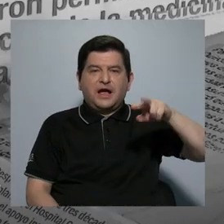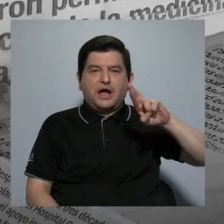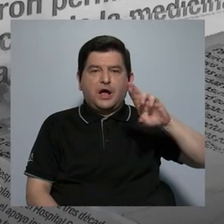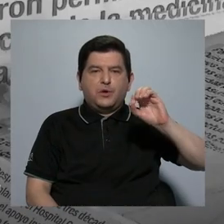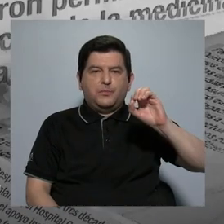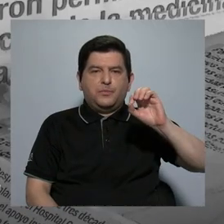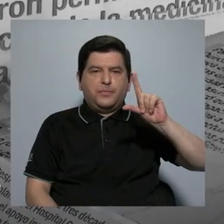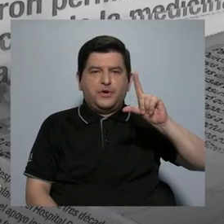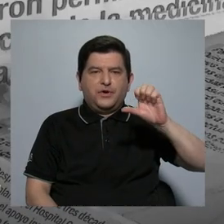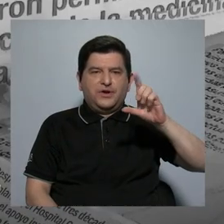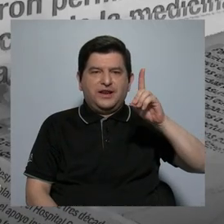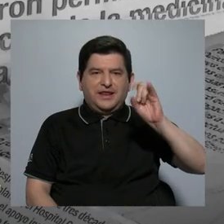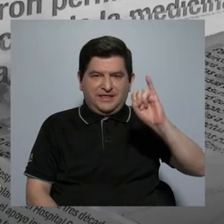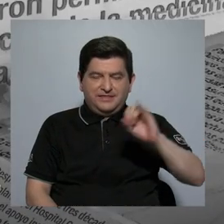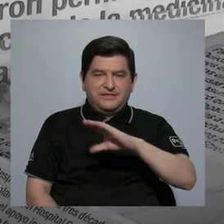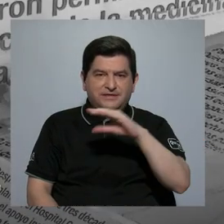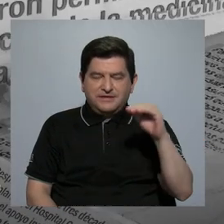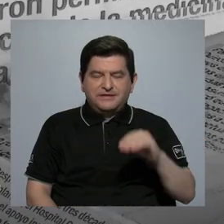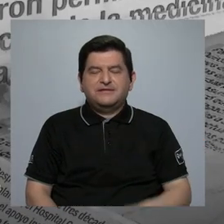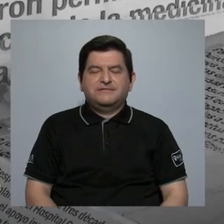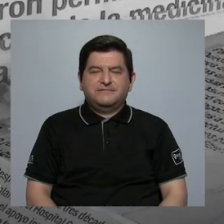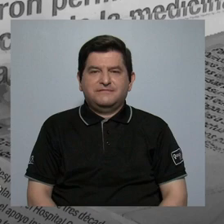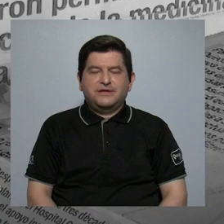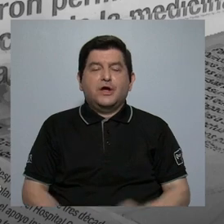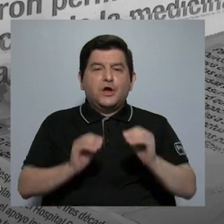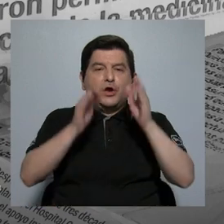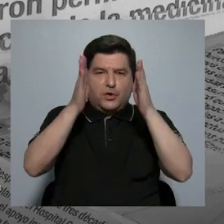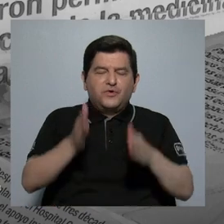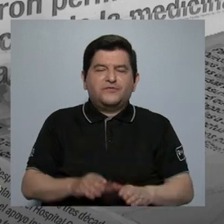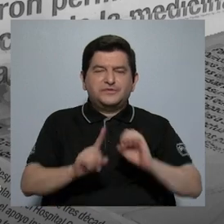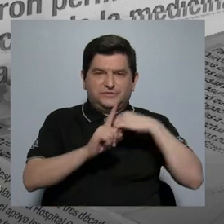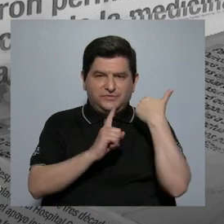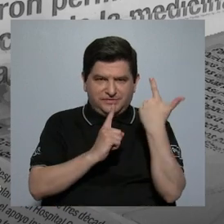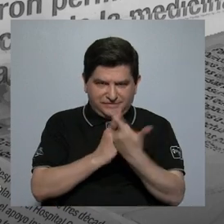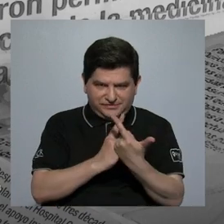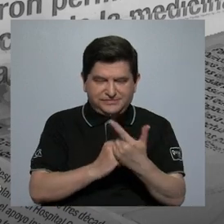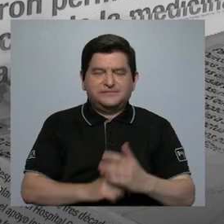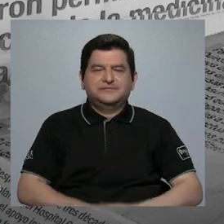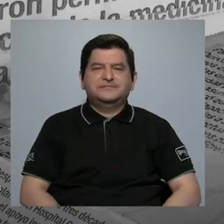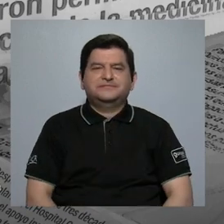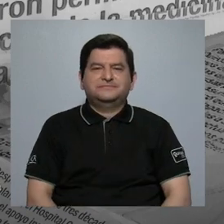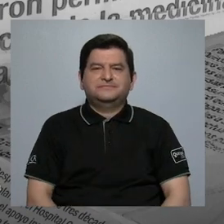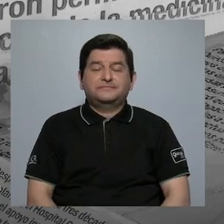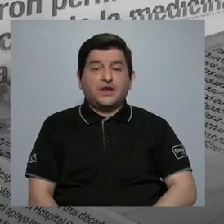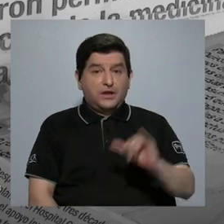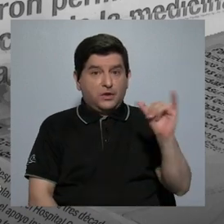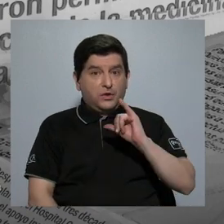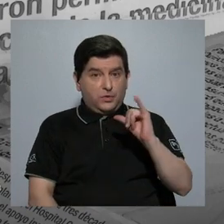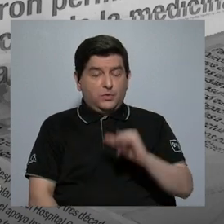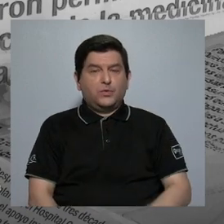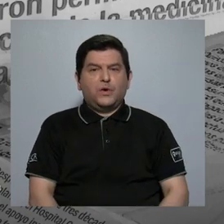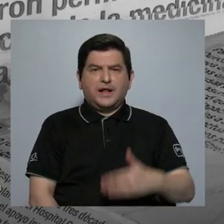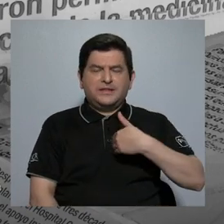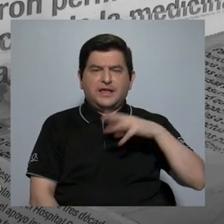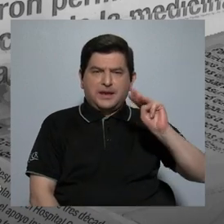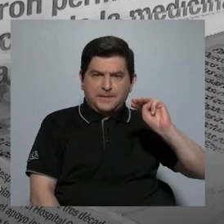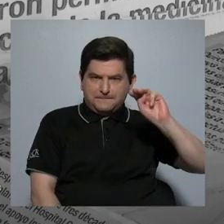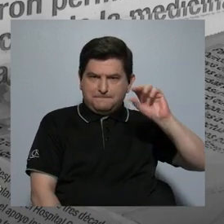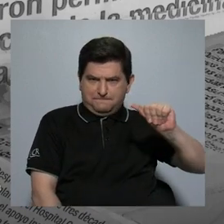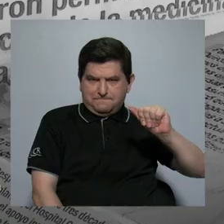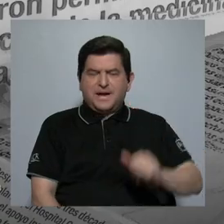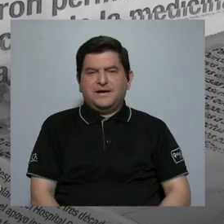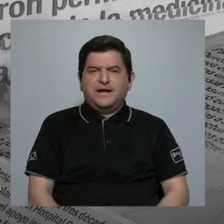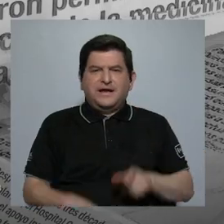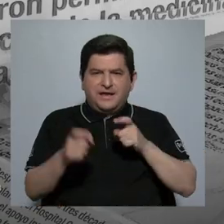y además de eso es profesora de Sociología. También tiene una maestría